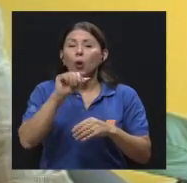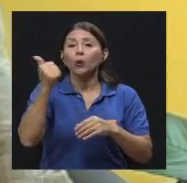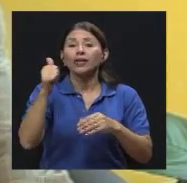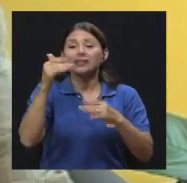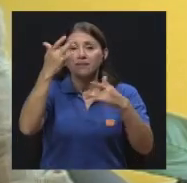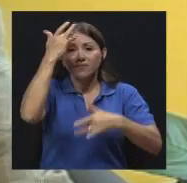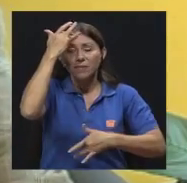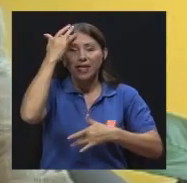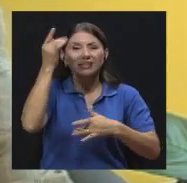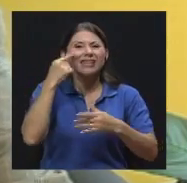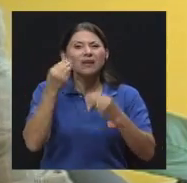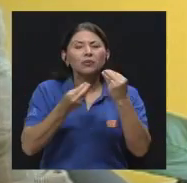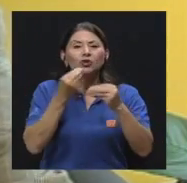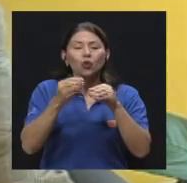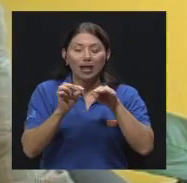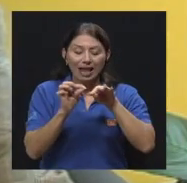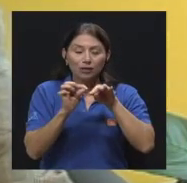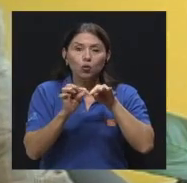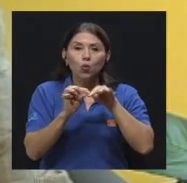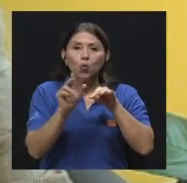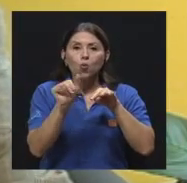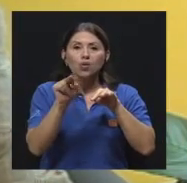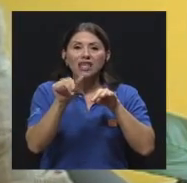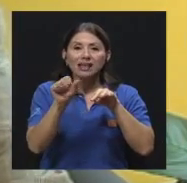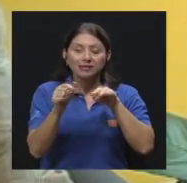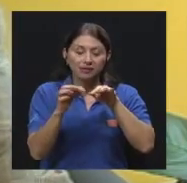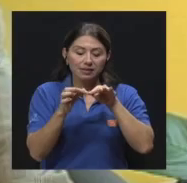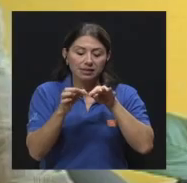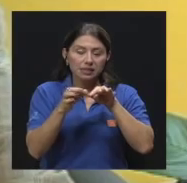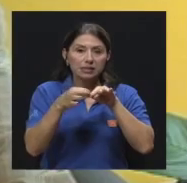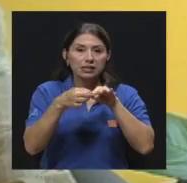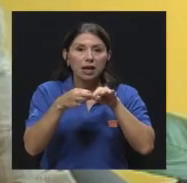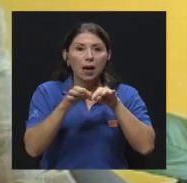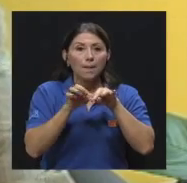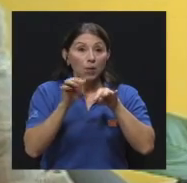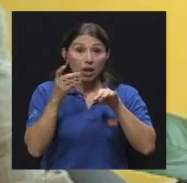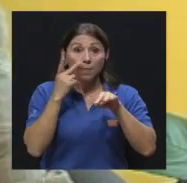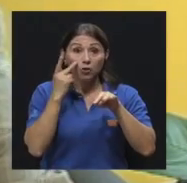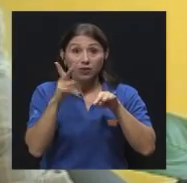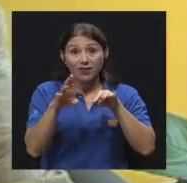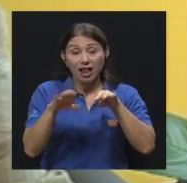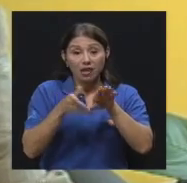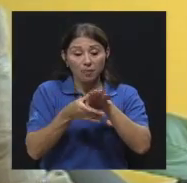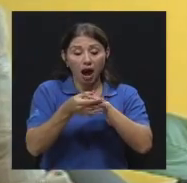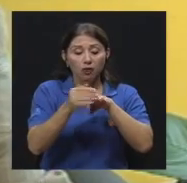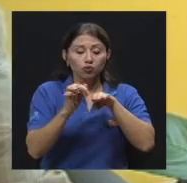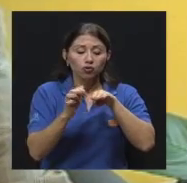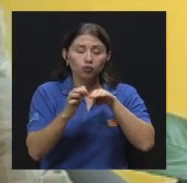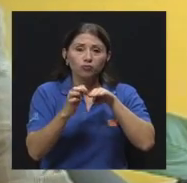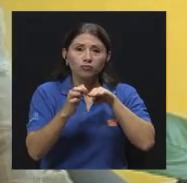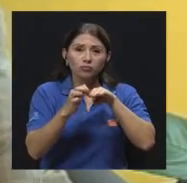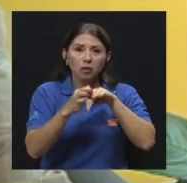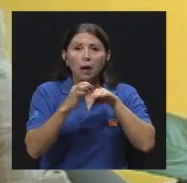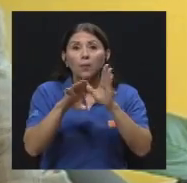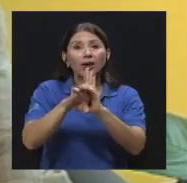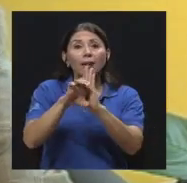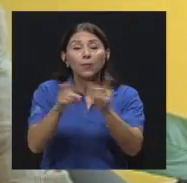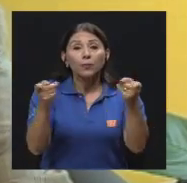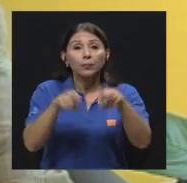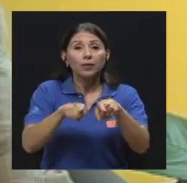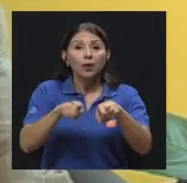frecuente son las de las uñas, por ejemplo, vamos a verlas en las uñas de las manos, por ejemplo, es muy frecuente en las amas de casa,